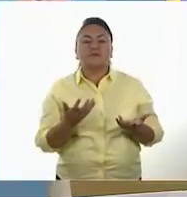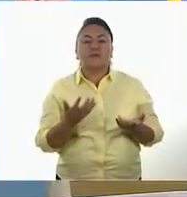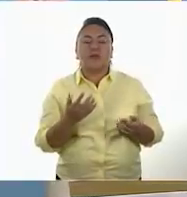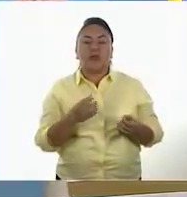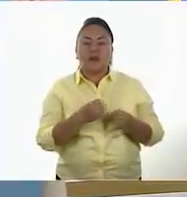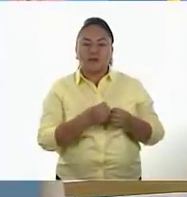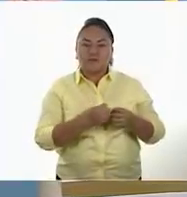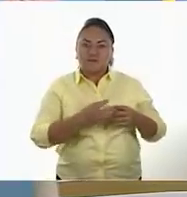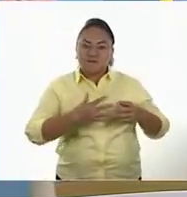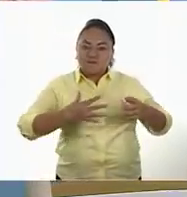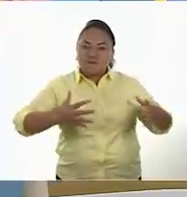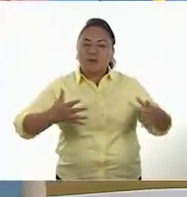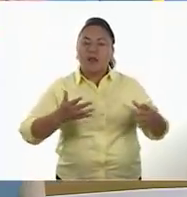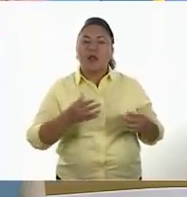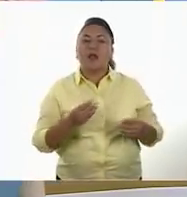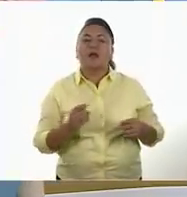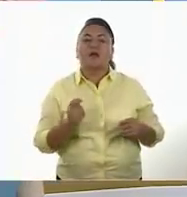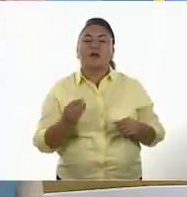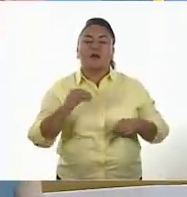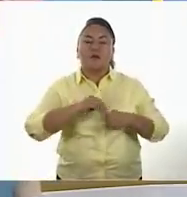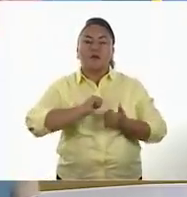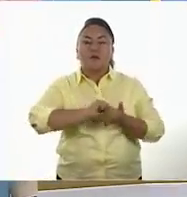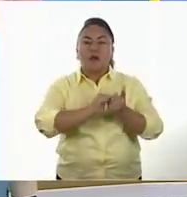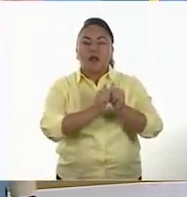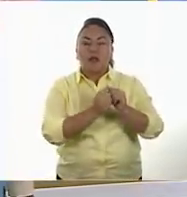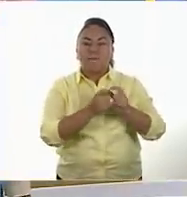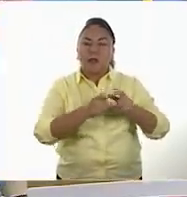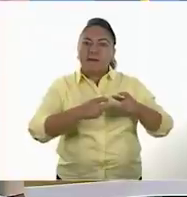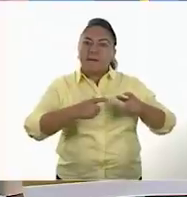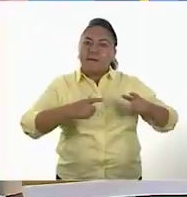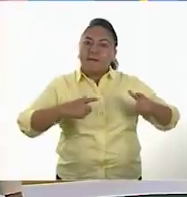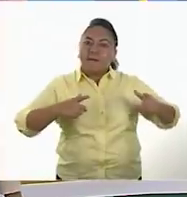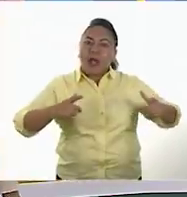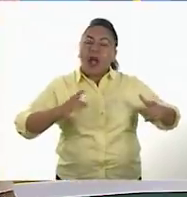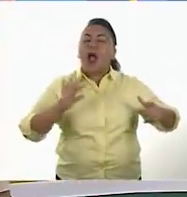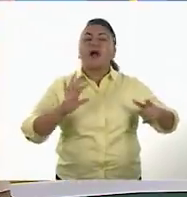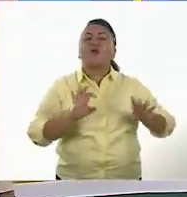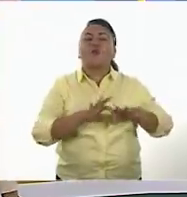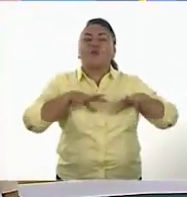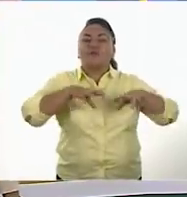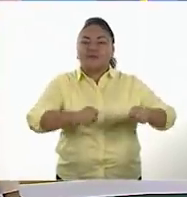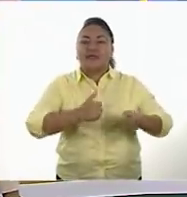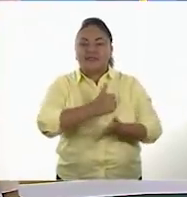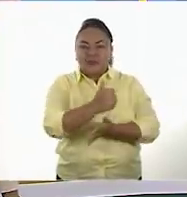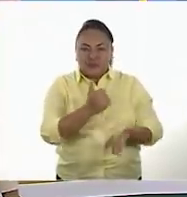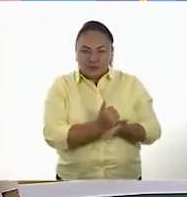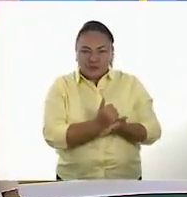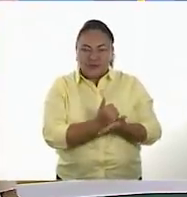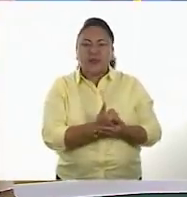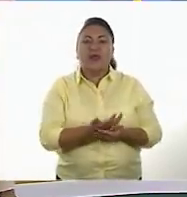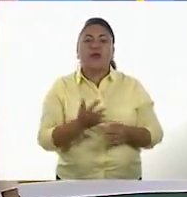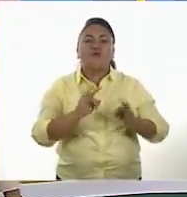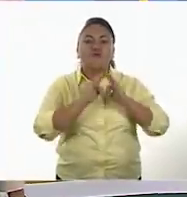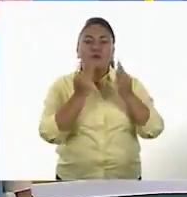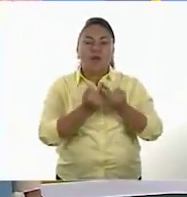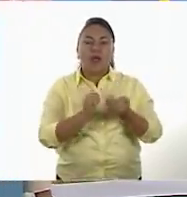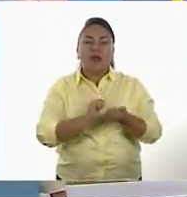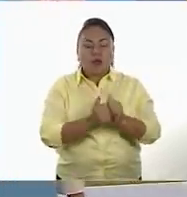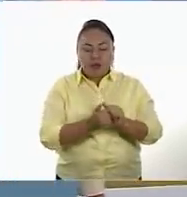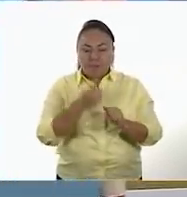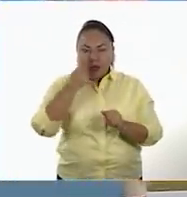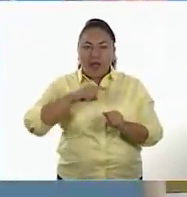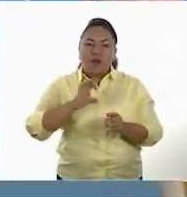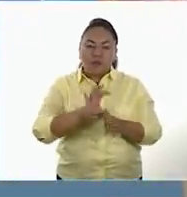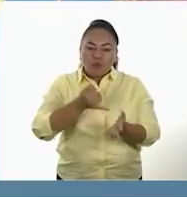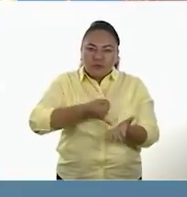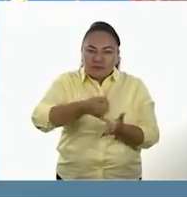espacio, crecieron las ciudades, los poblados se hicieron más grandes, hubo nuevas formas de cultivo, formas